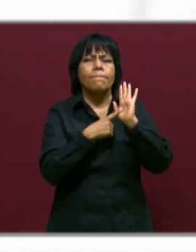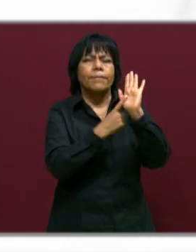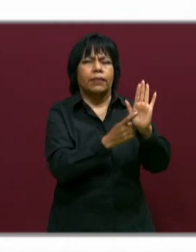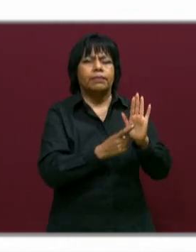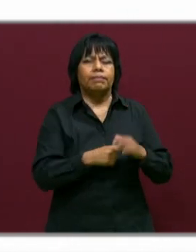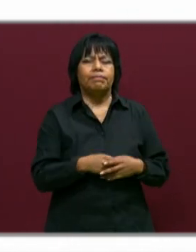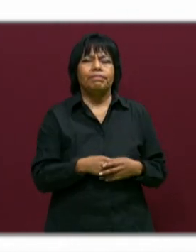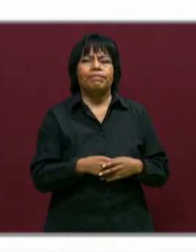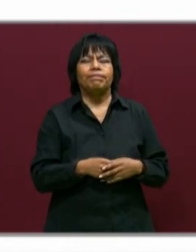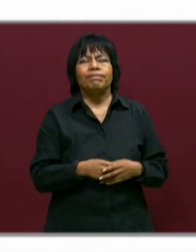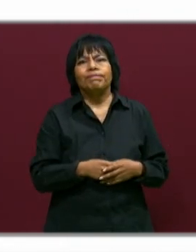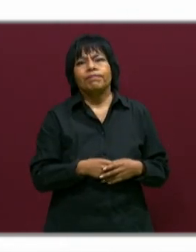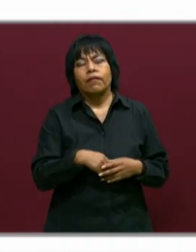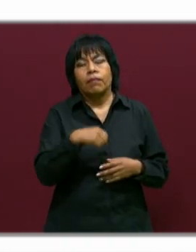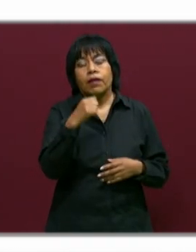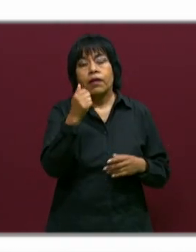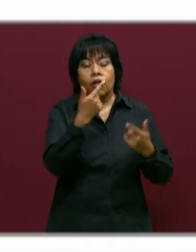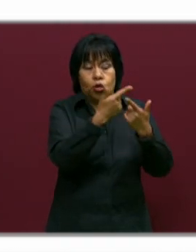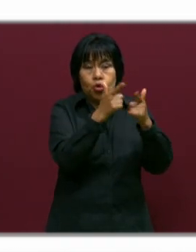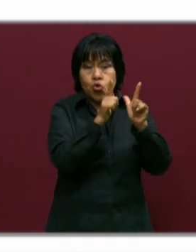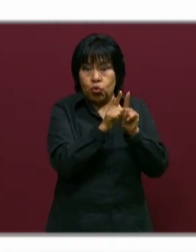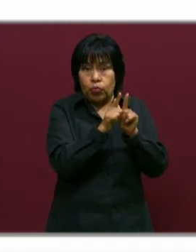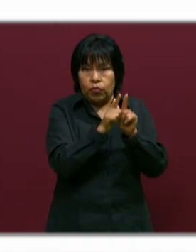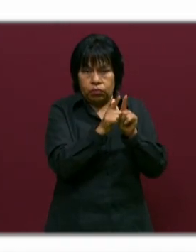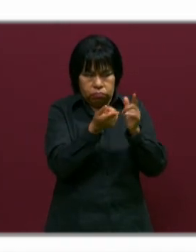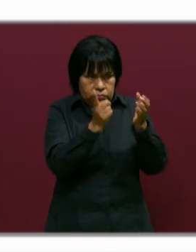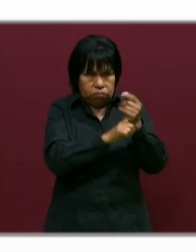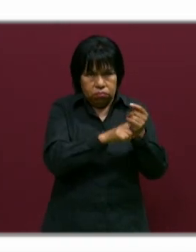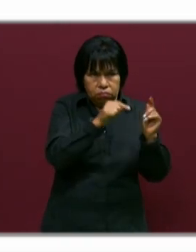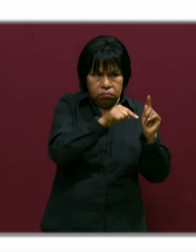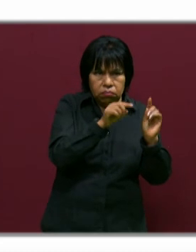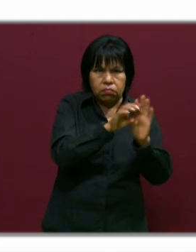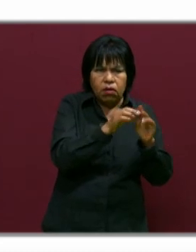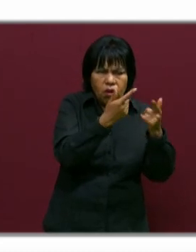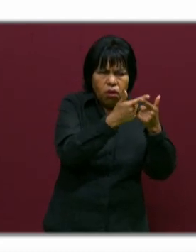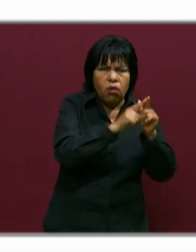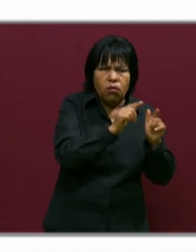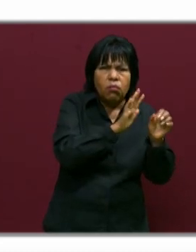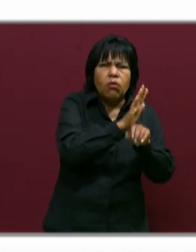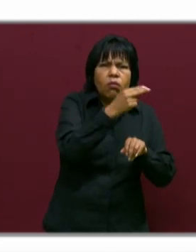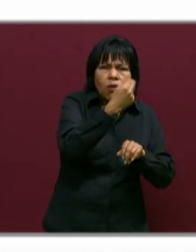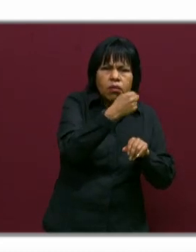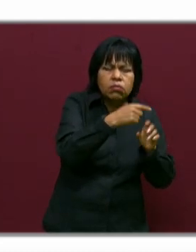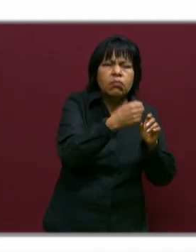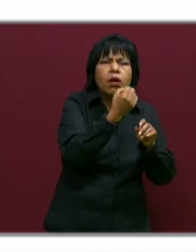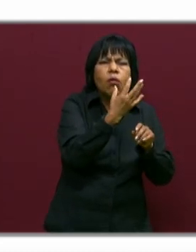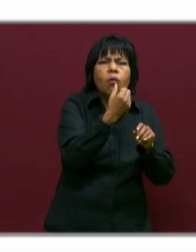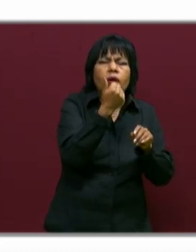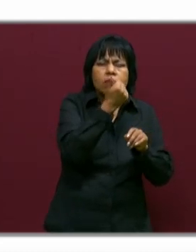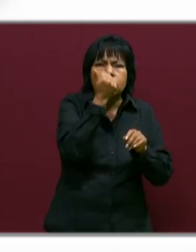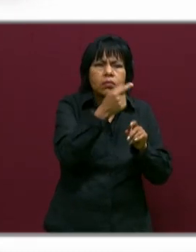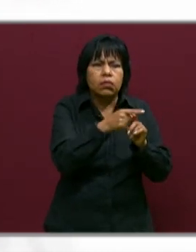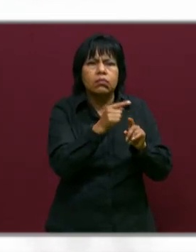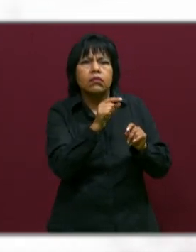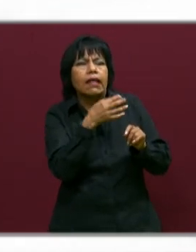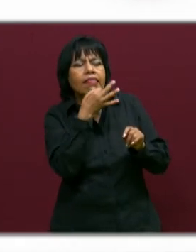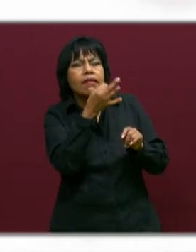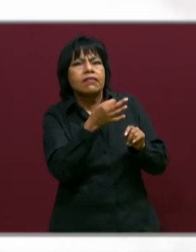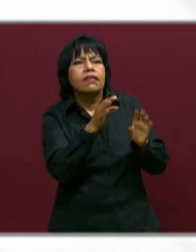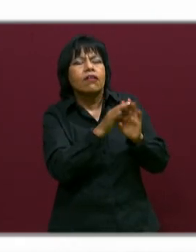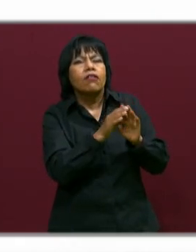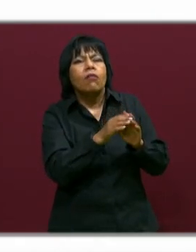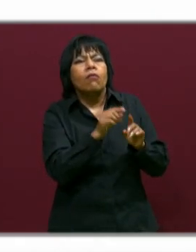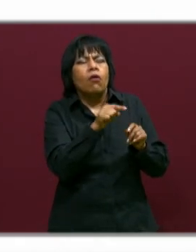la ficha descriptiva para el grupo, que tiene desde qué grupo estamos atendiendo, cuántos niños, y se mencionan las